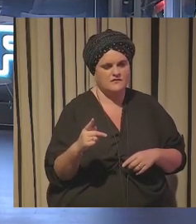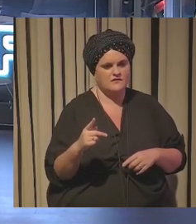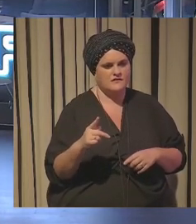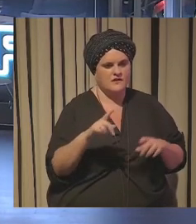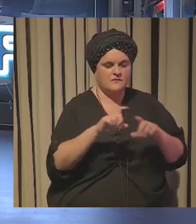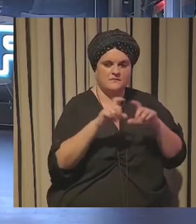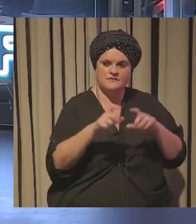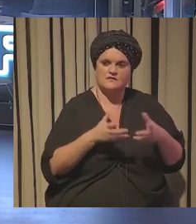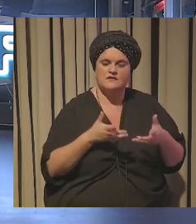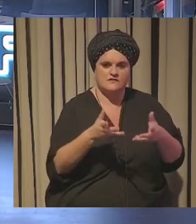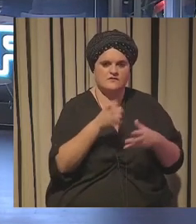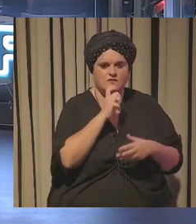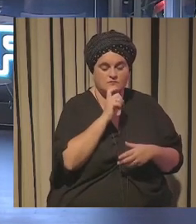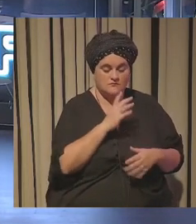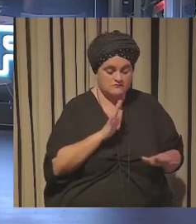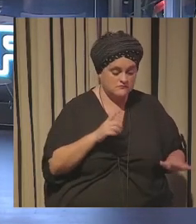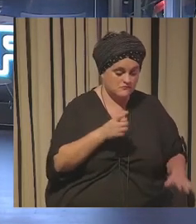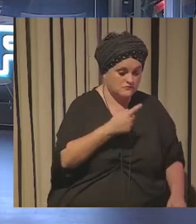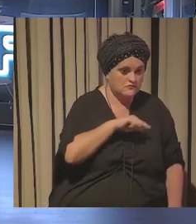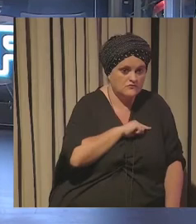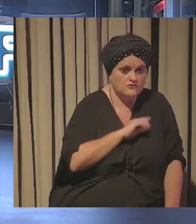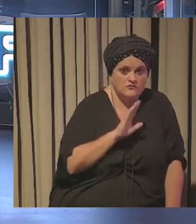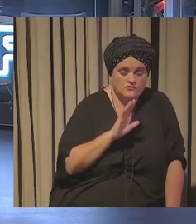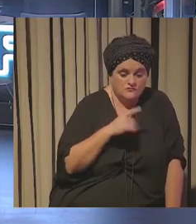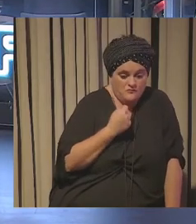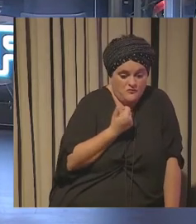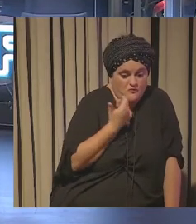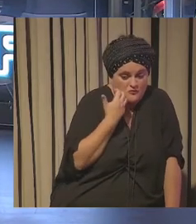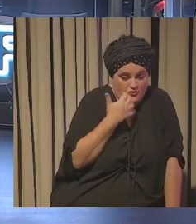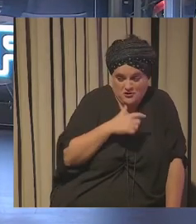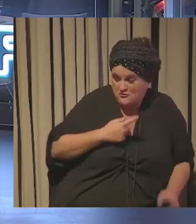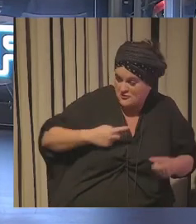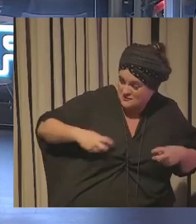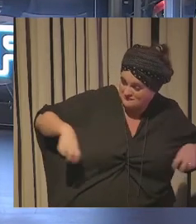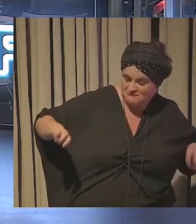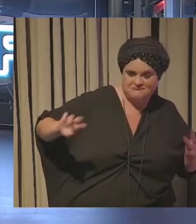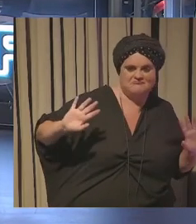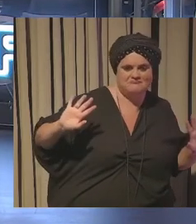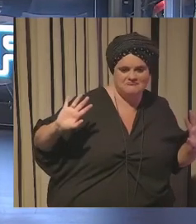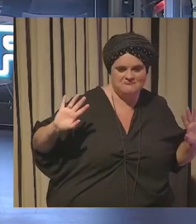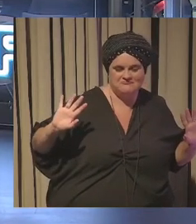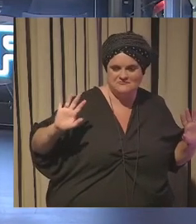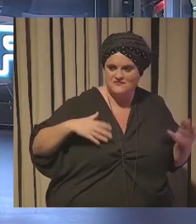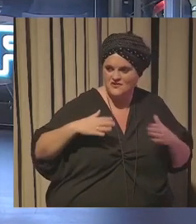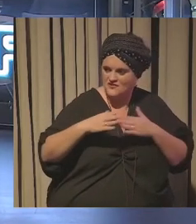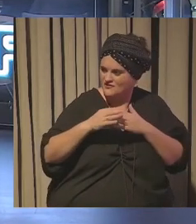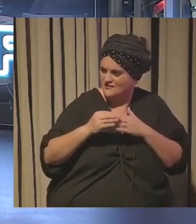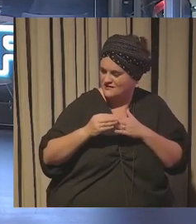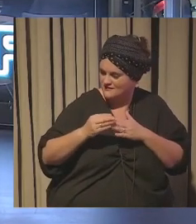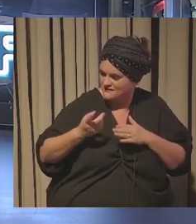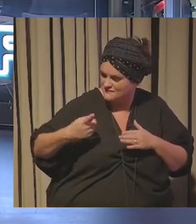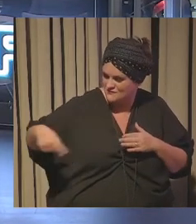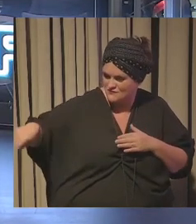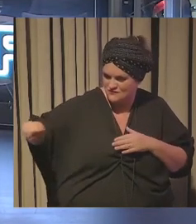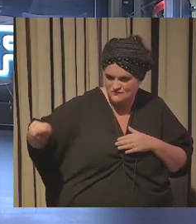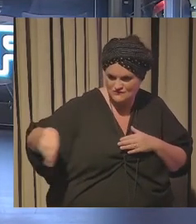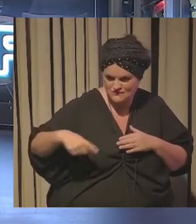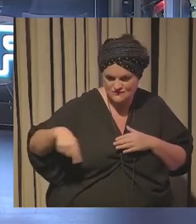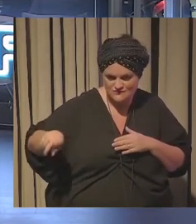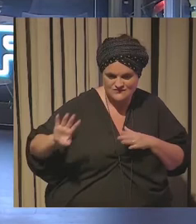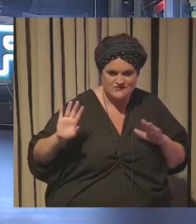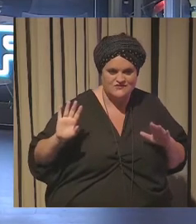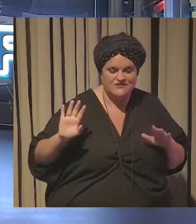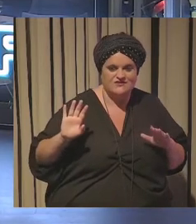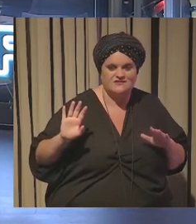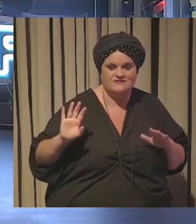las empresas desde luego somos el plano los raros de la mesa digamos al final nuestro cliente sois vosotras y vosotros es Vizcaia nos